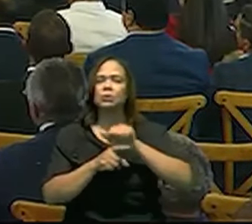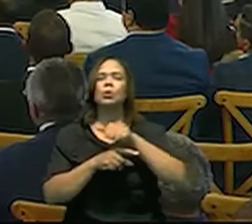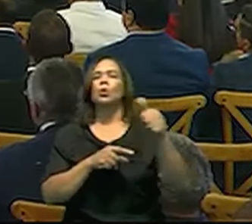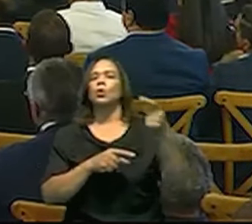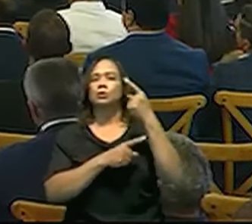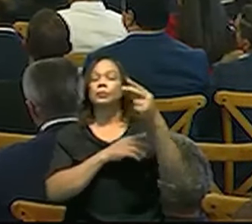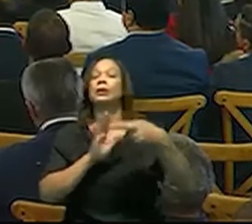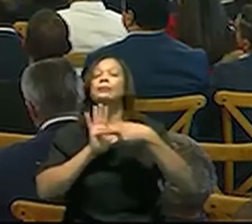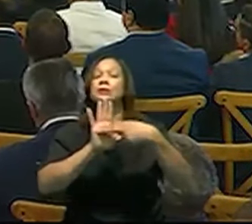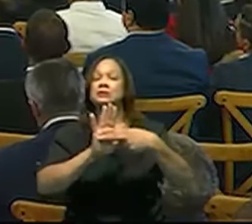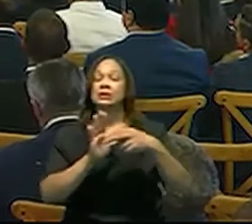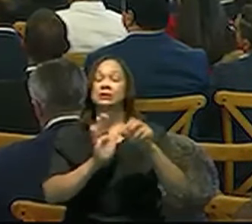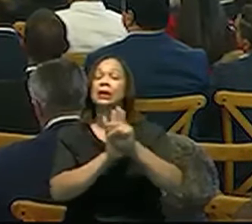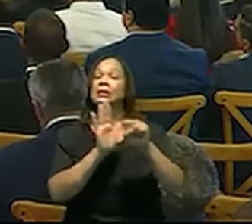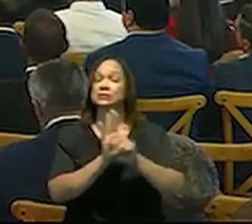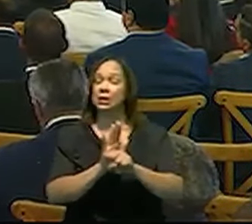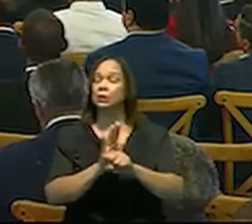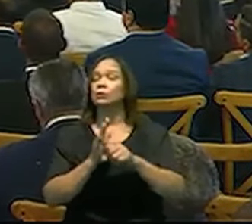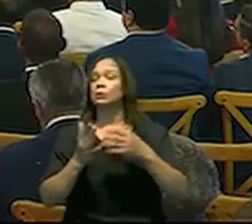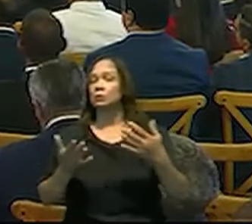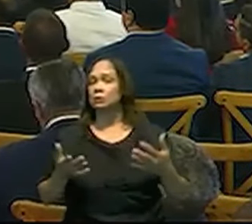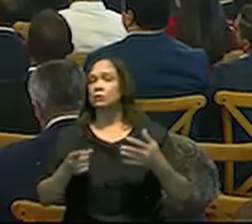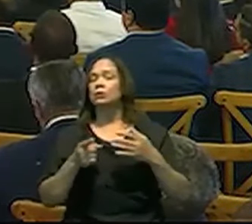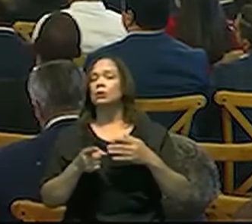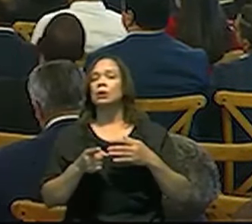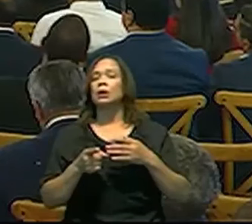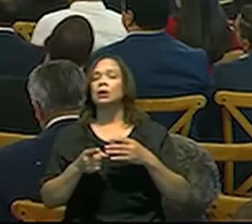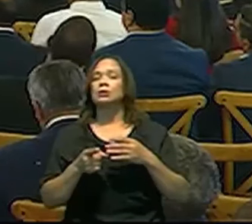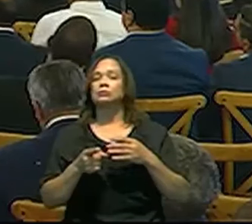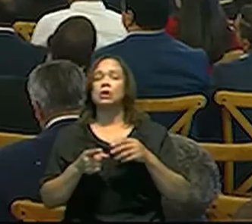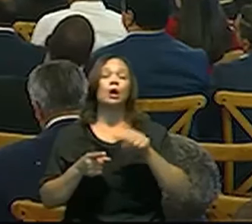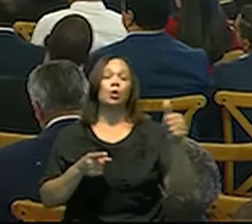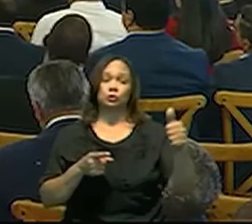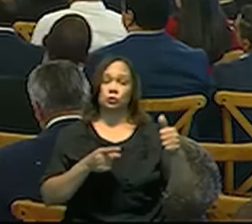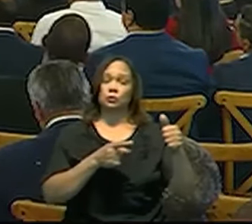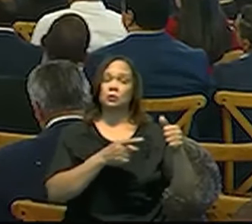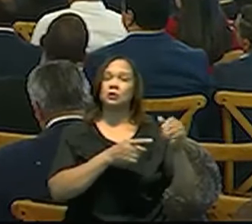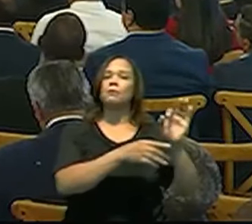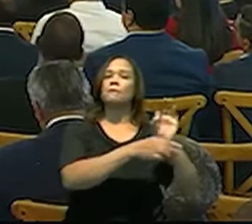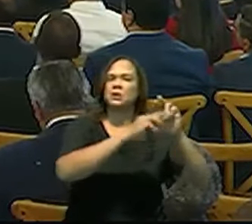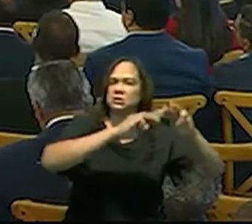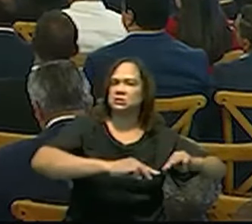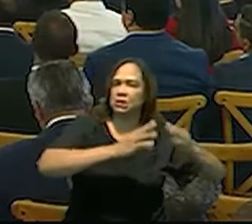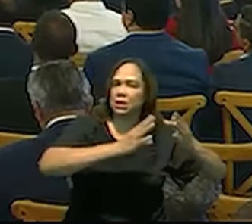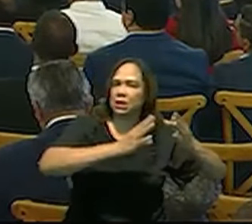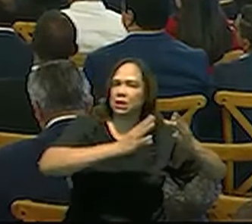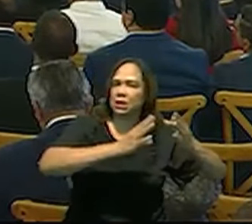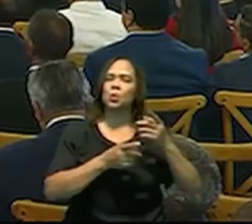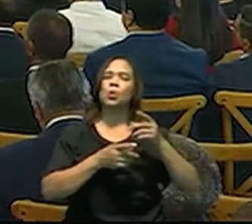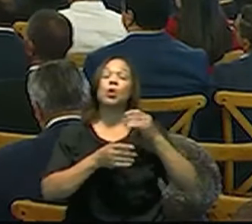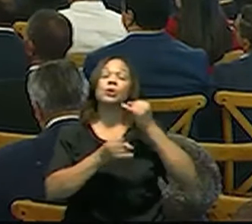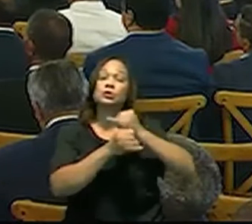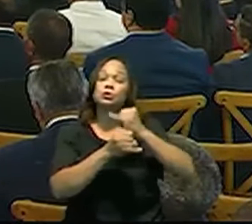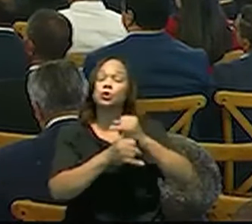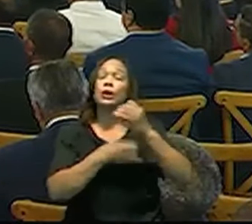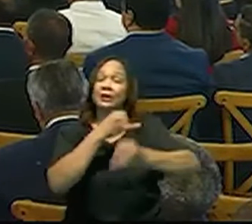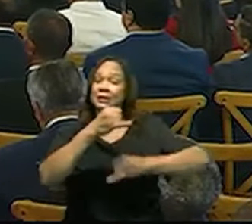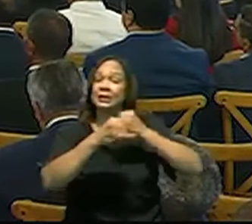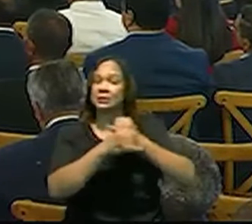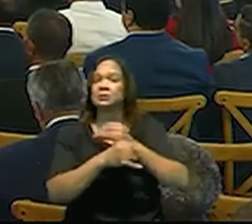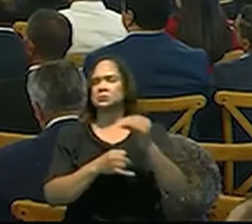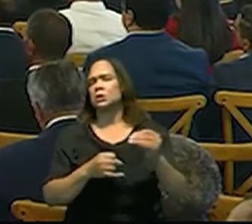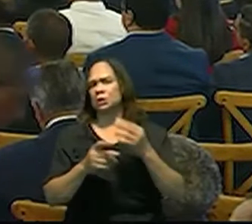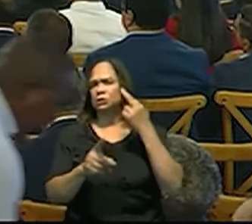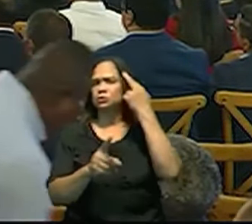para representación del Estado, frente a sus homólogos en el exterior, o organismos internacionales, y todo eso es